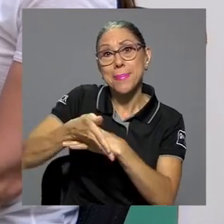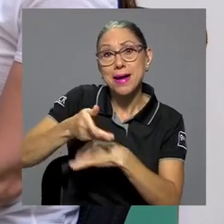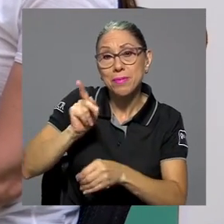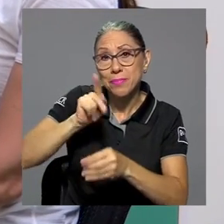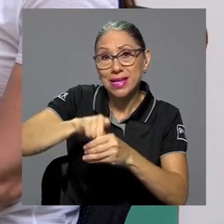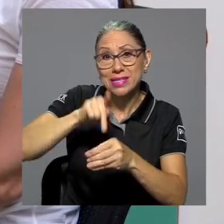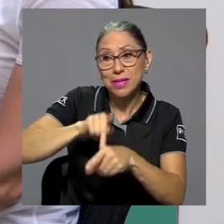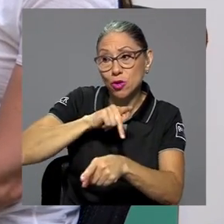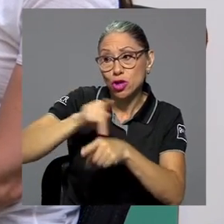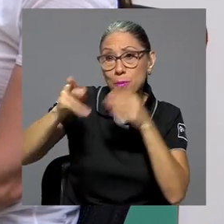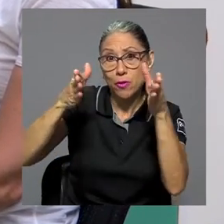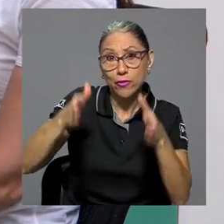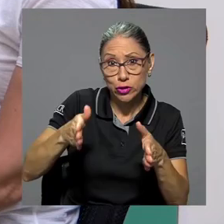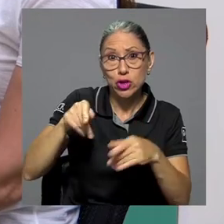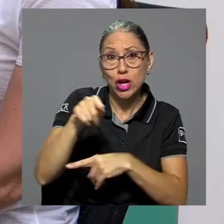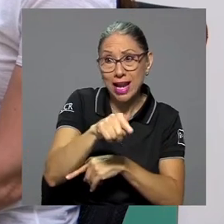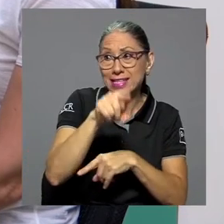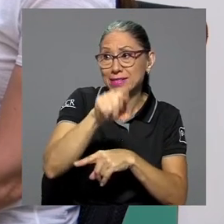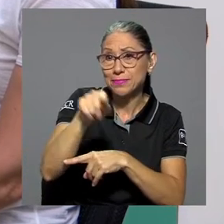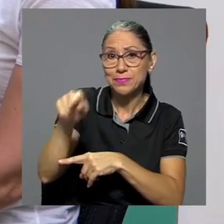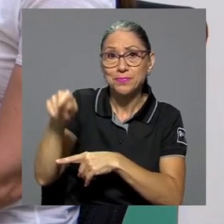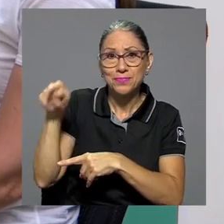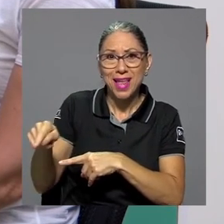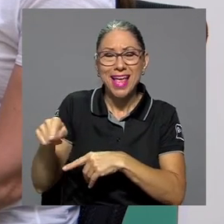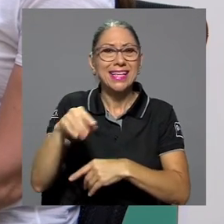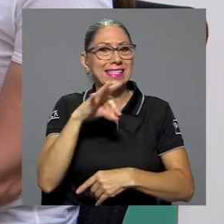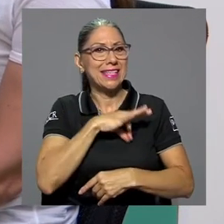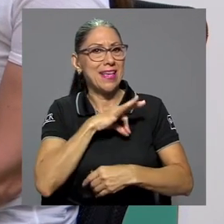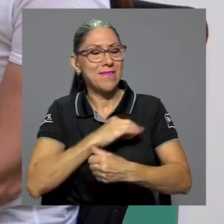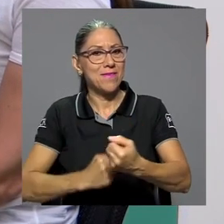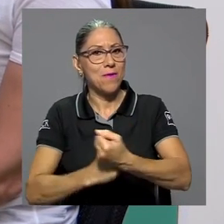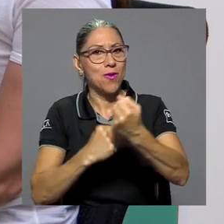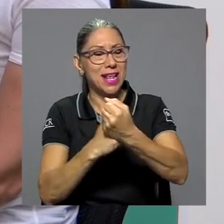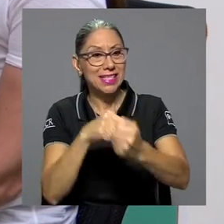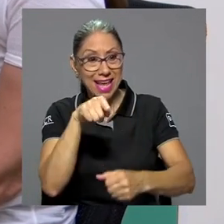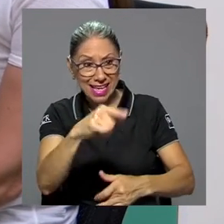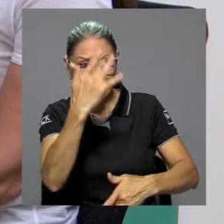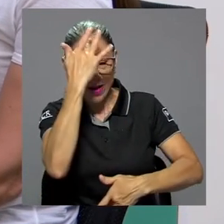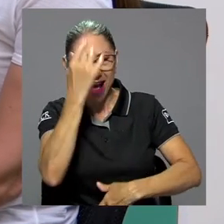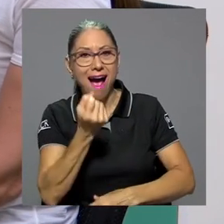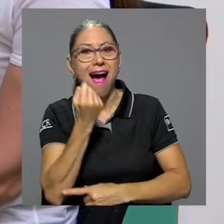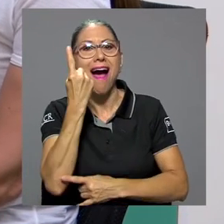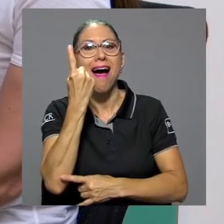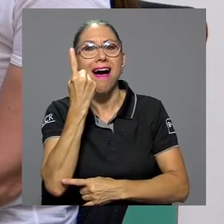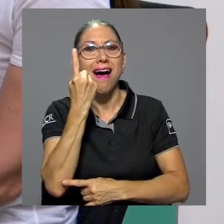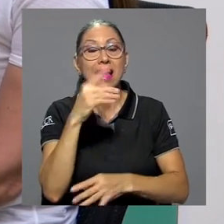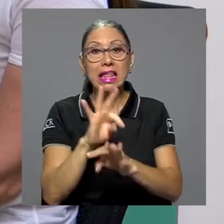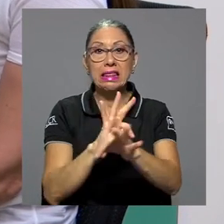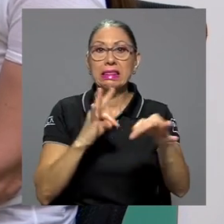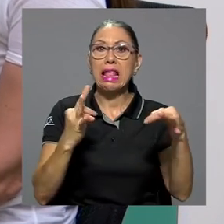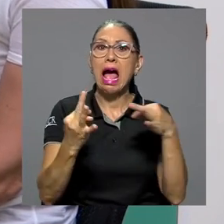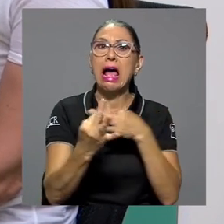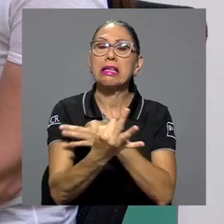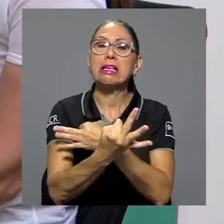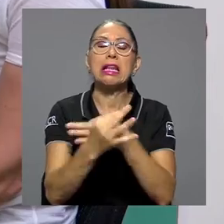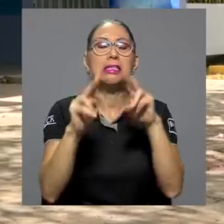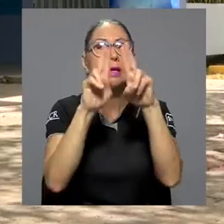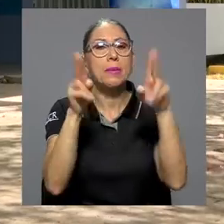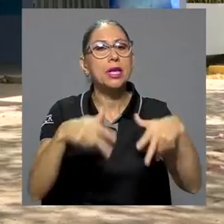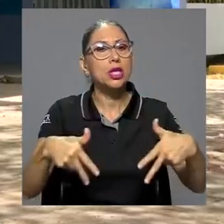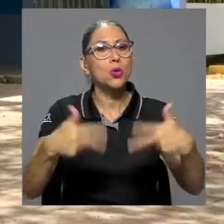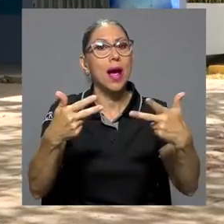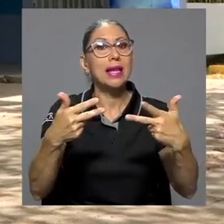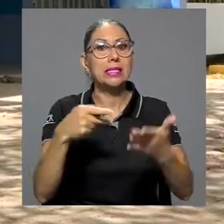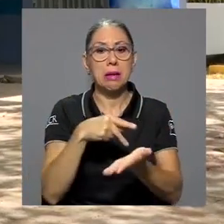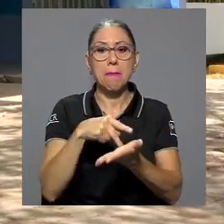profesionales, se favorece el entendimiento de la patología. Los talleres son completamente virtuales